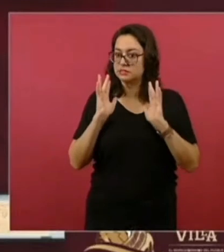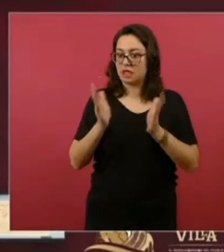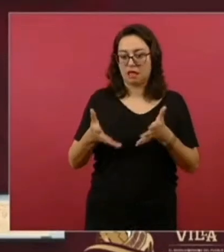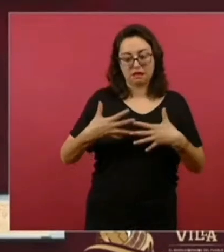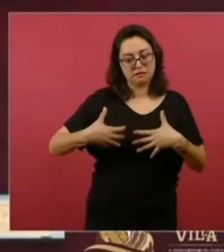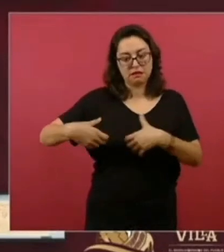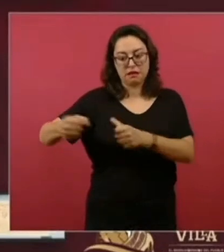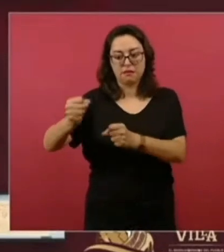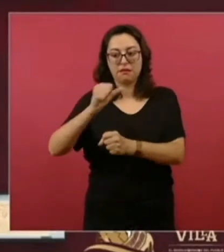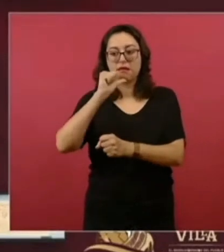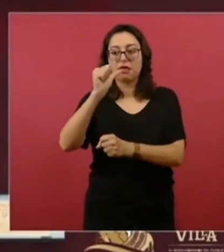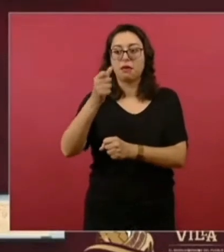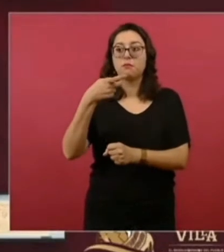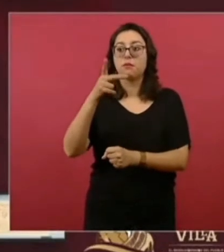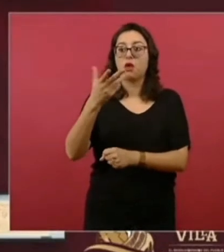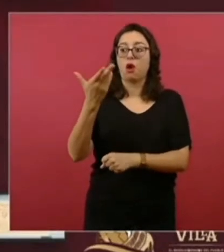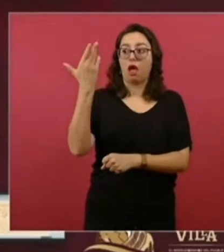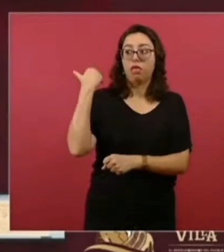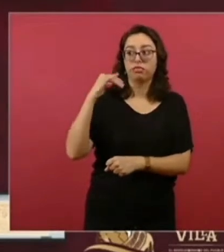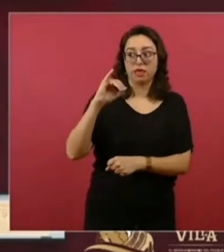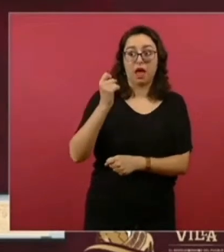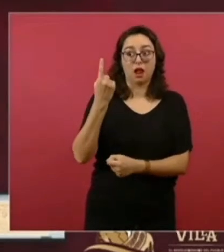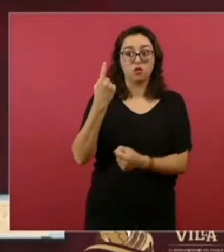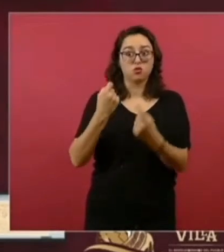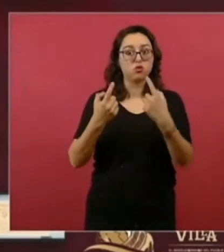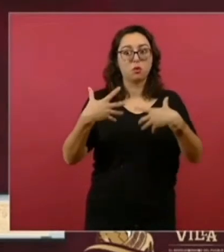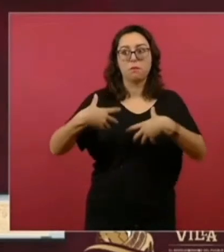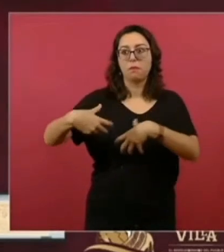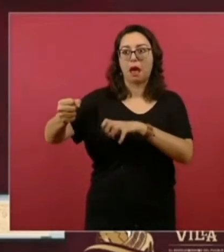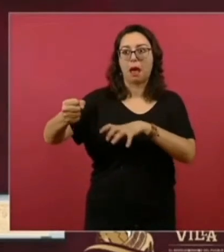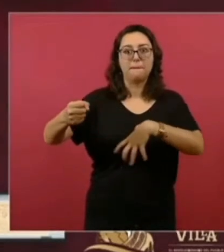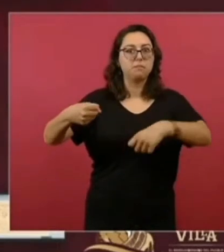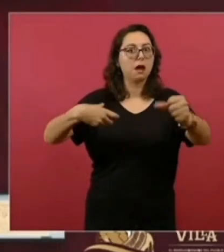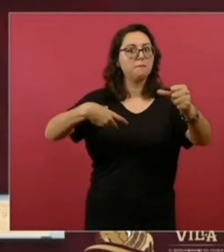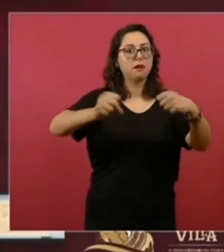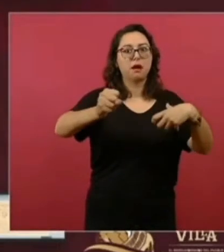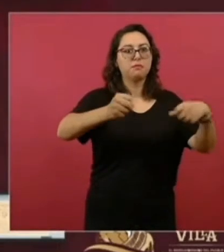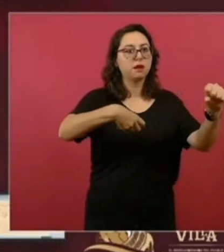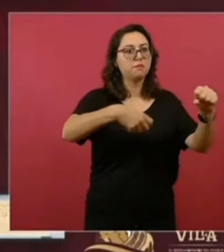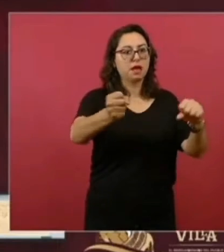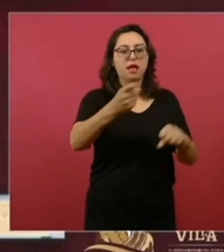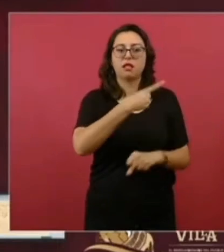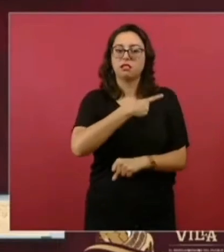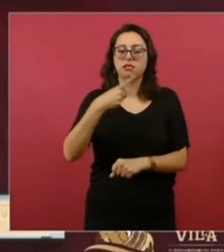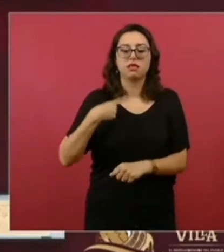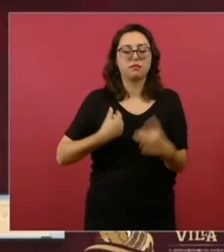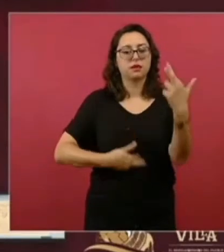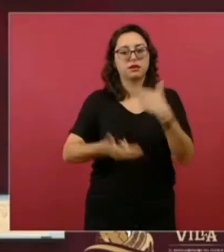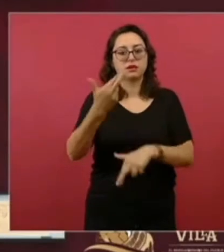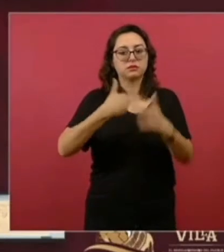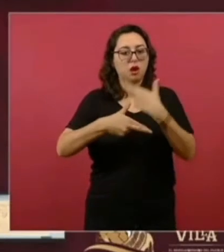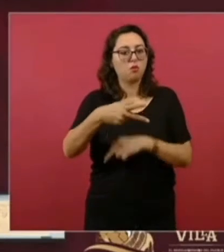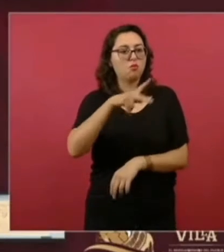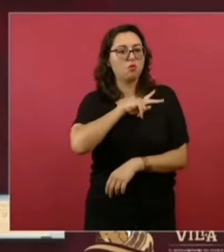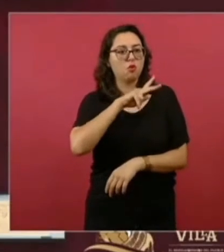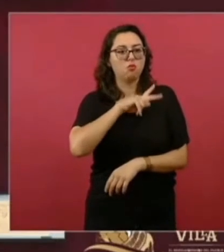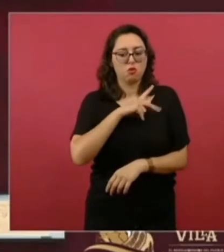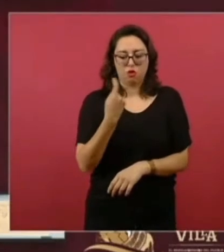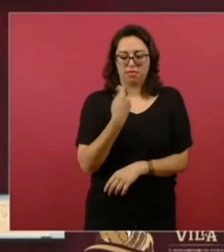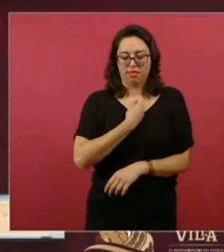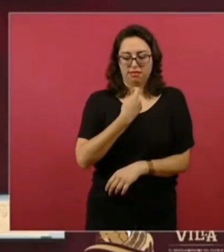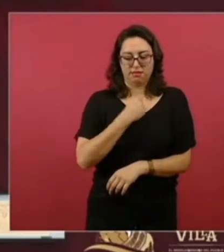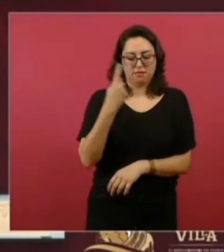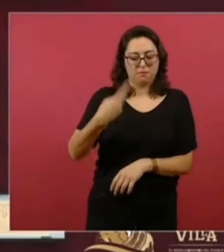forma irregular, regrese a nuestro país porque nos pertenece, nuestro patrimonio no es adorno, nuestro patrimonio es nuestra identidad nacional. Y en ese